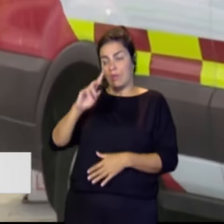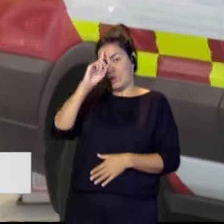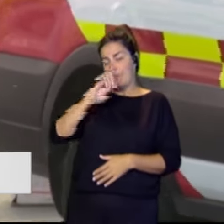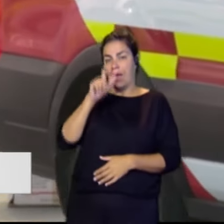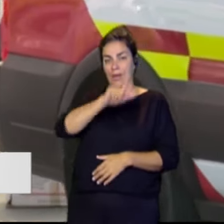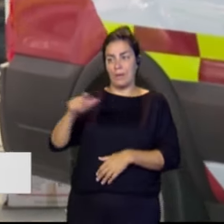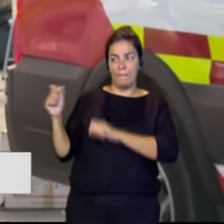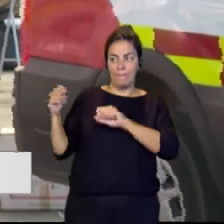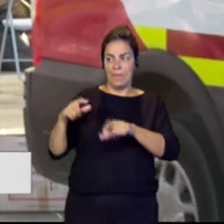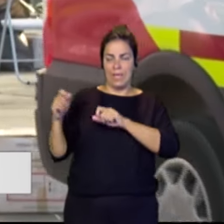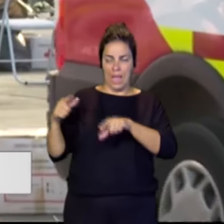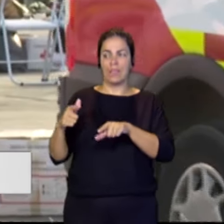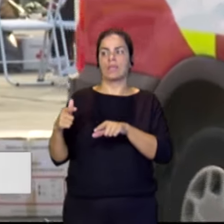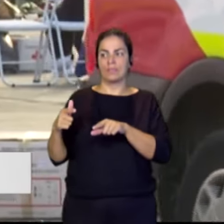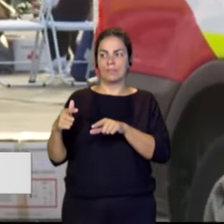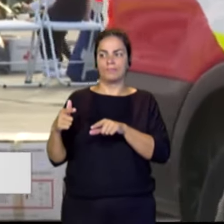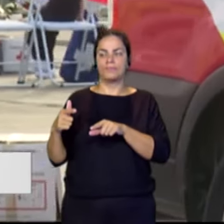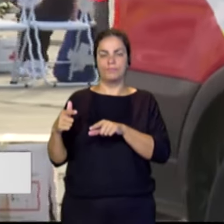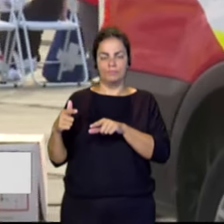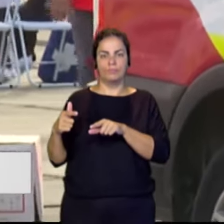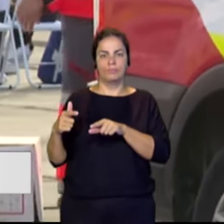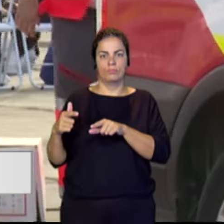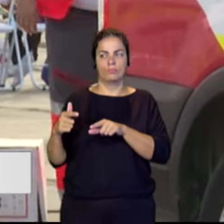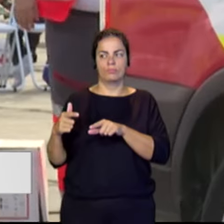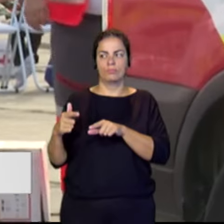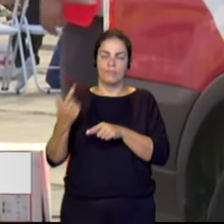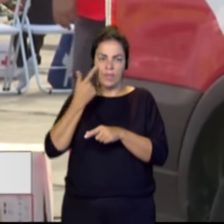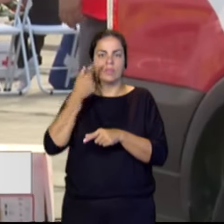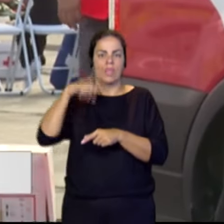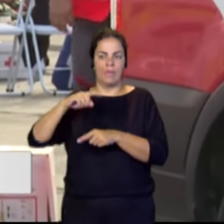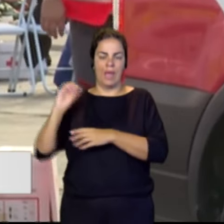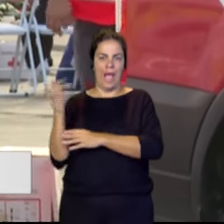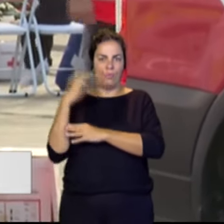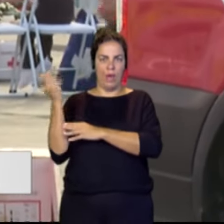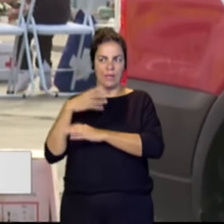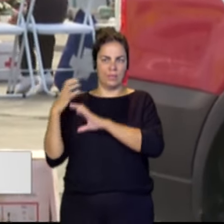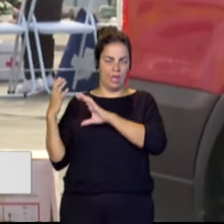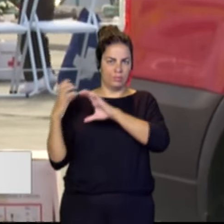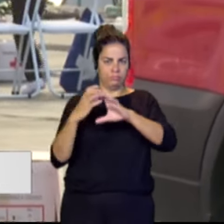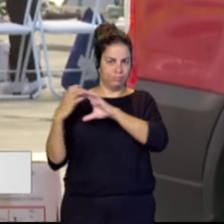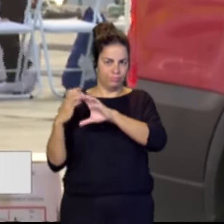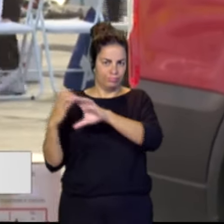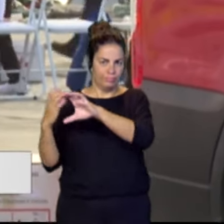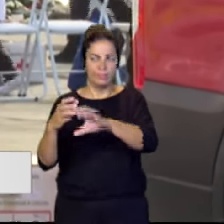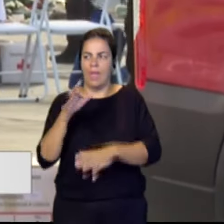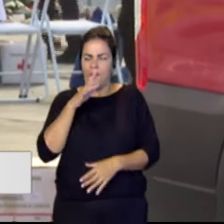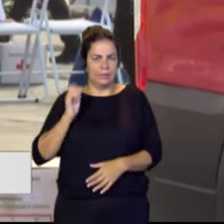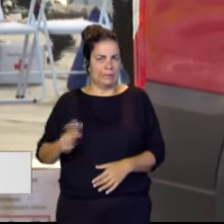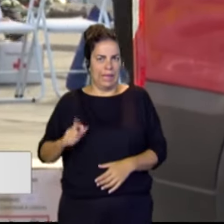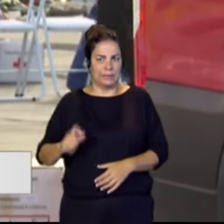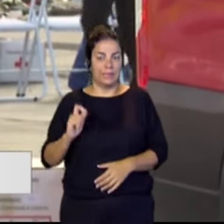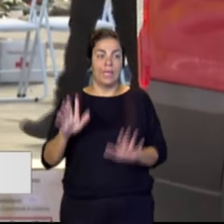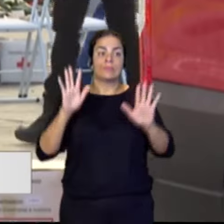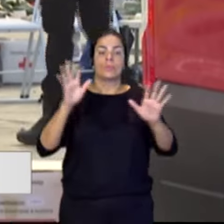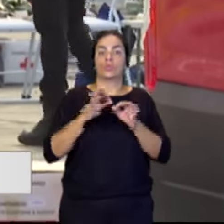Bueno, como ven, la llegada de distintas ambulancias en este momento es una constante. Por